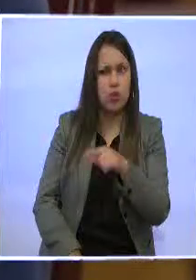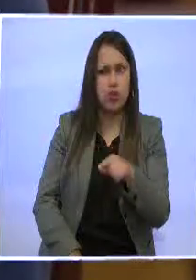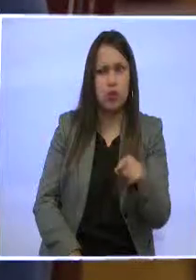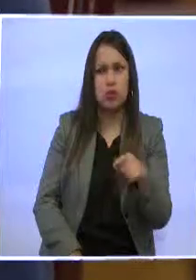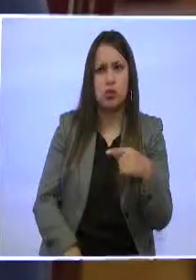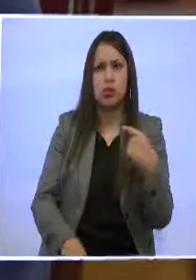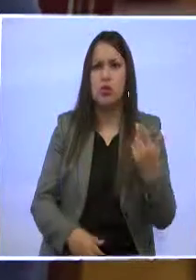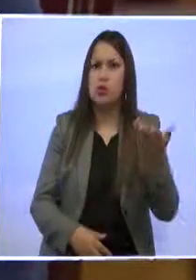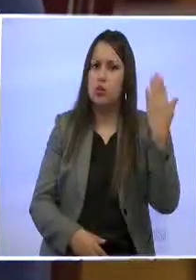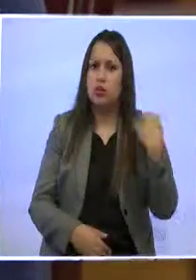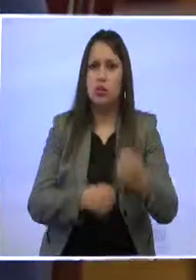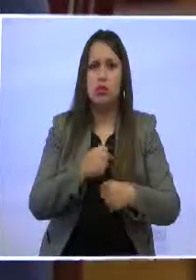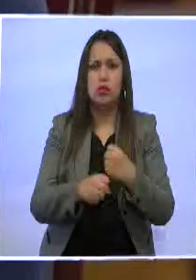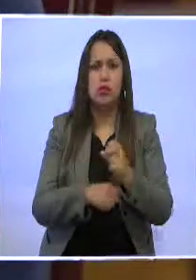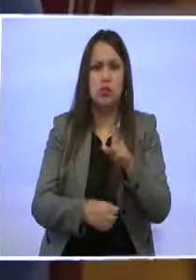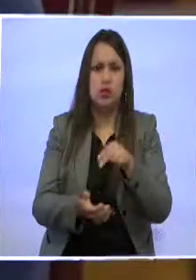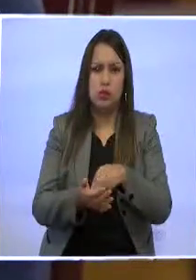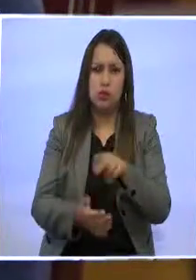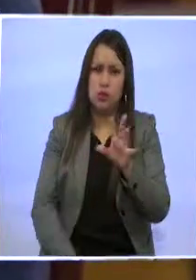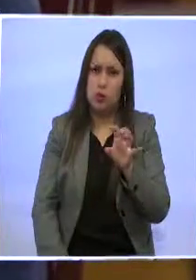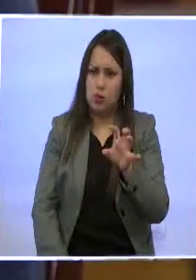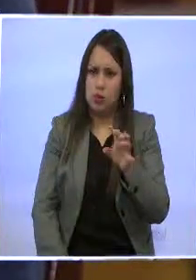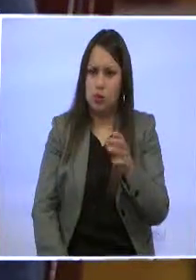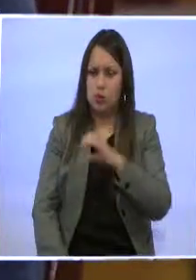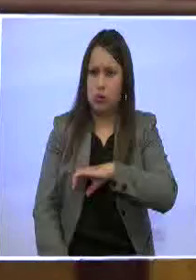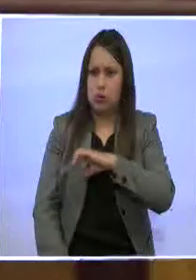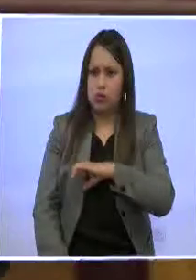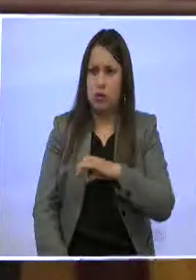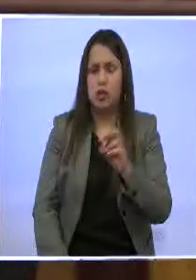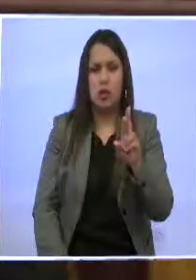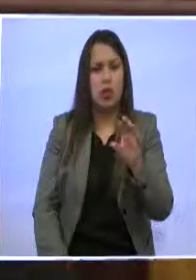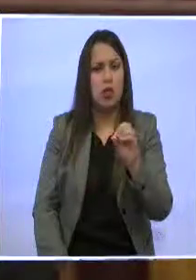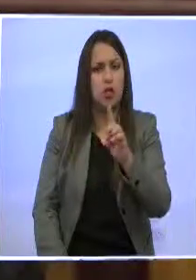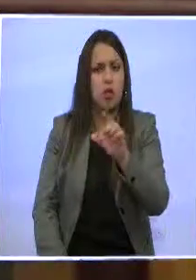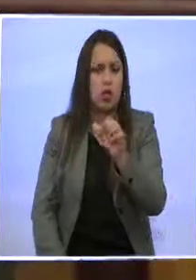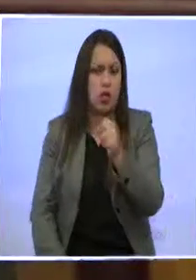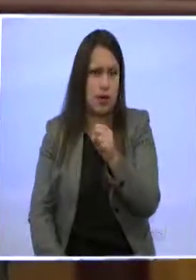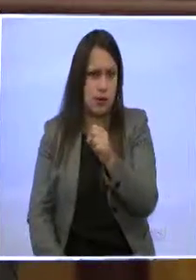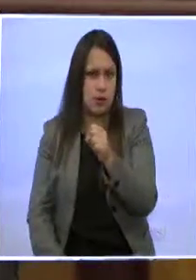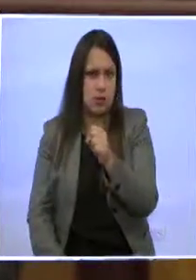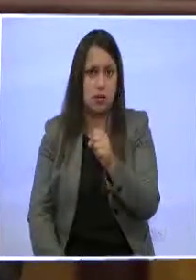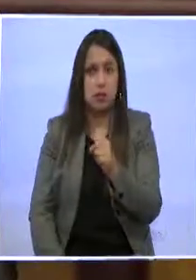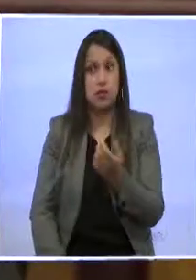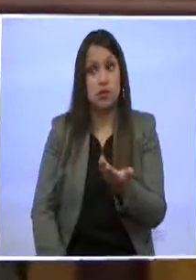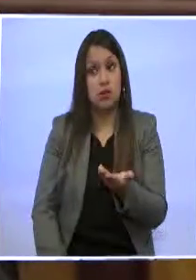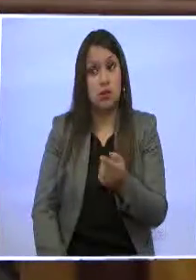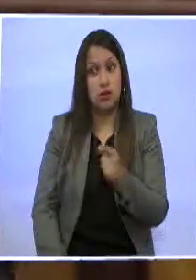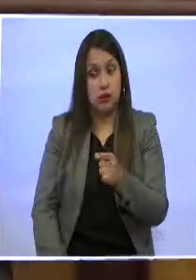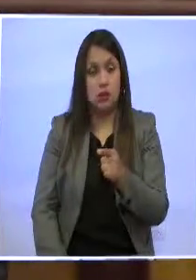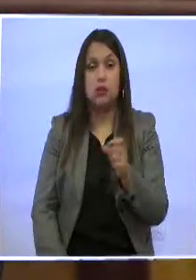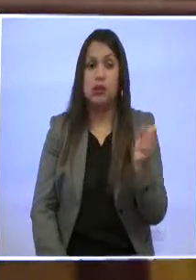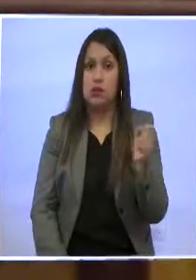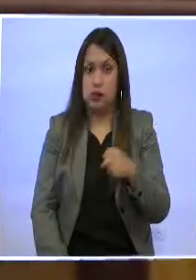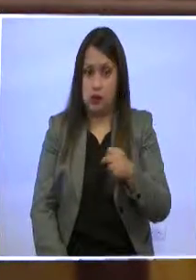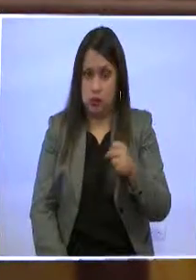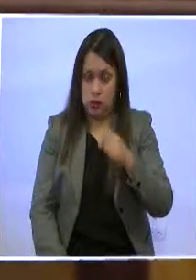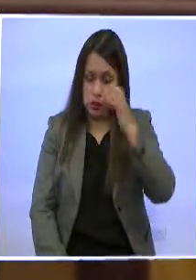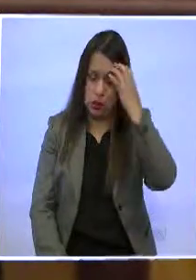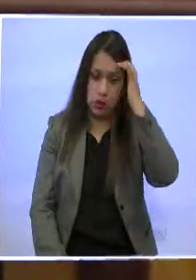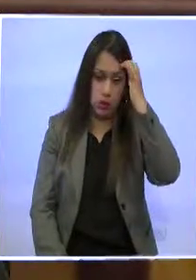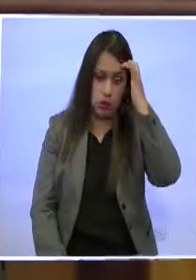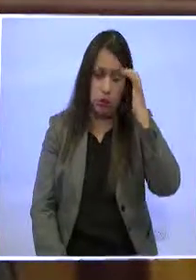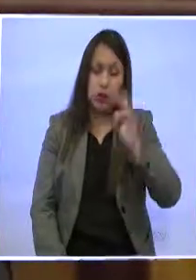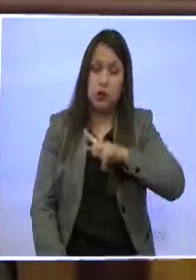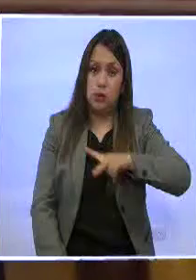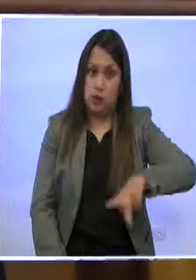año 2015 del alcalde Mauricio Rodas? Bueno, esa ha sido una preocupación del bloque, le voy a decir un poco más en términos